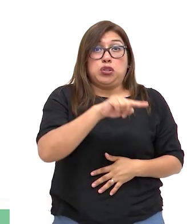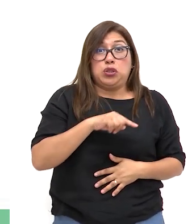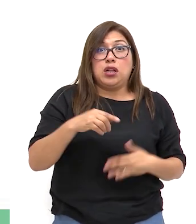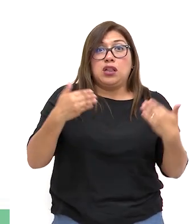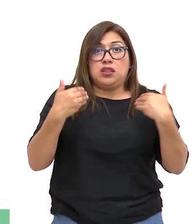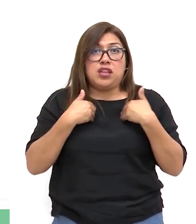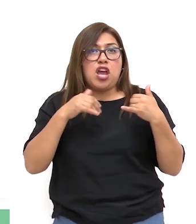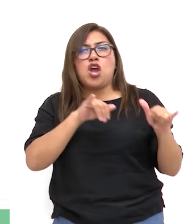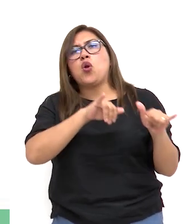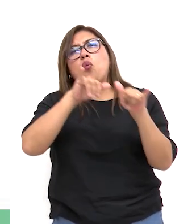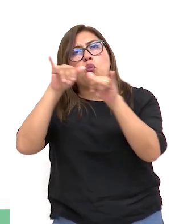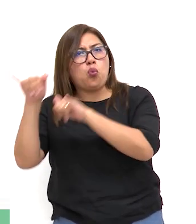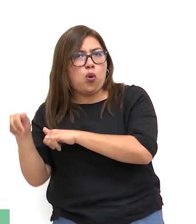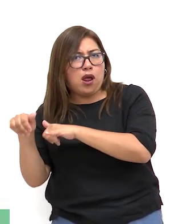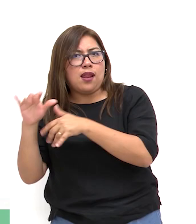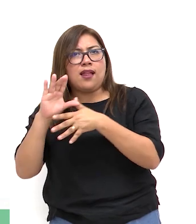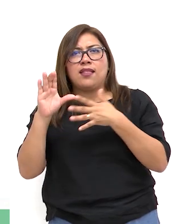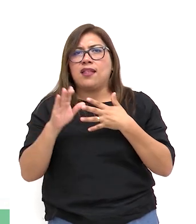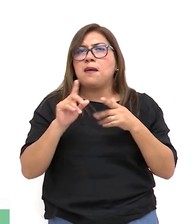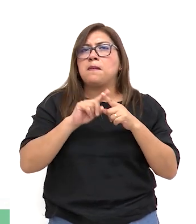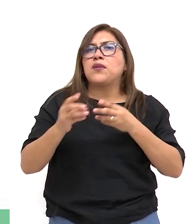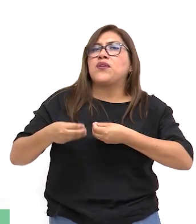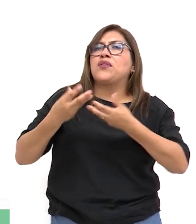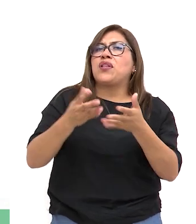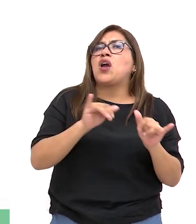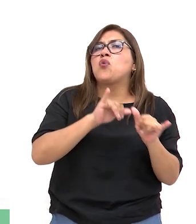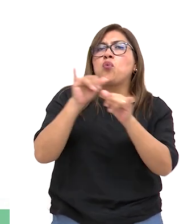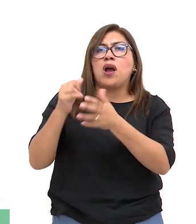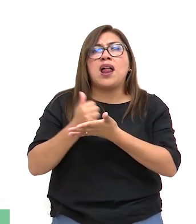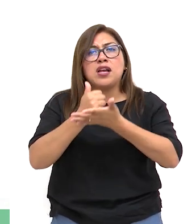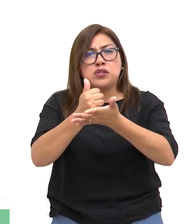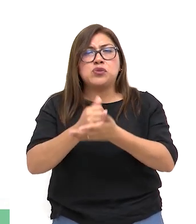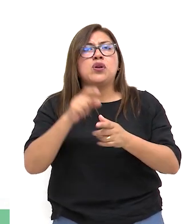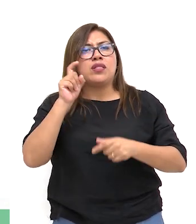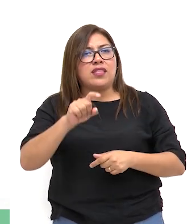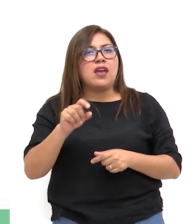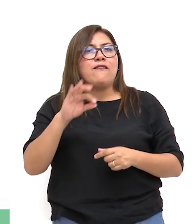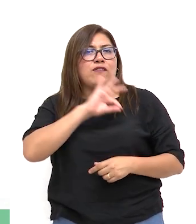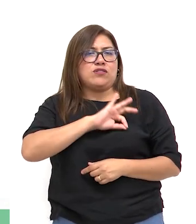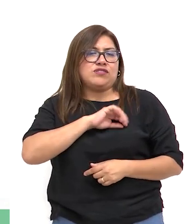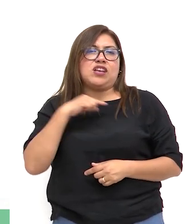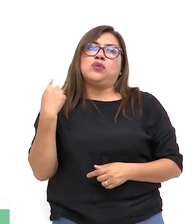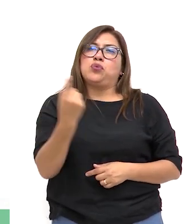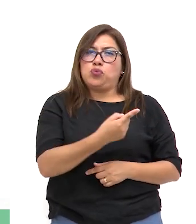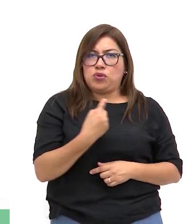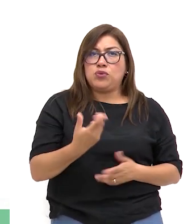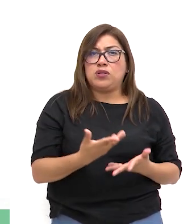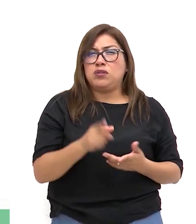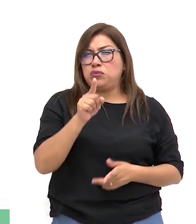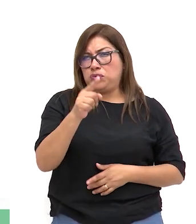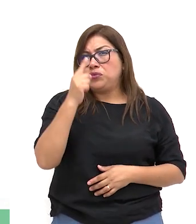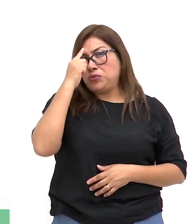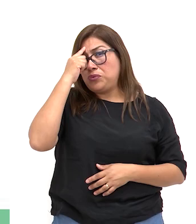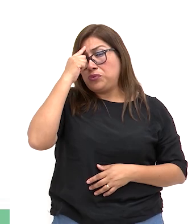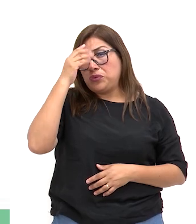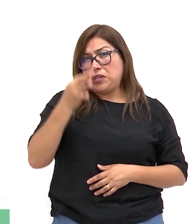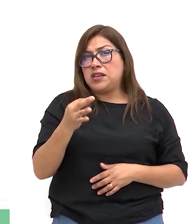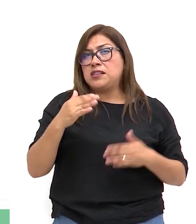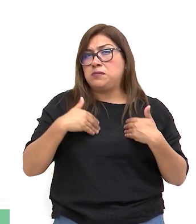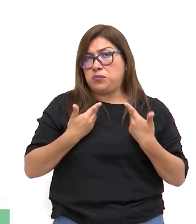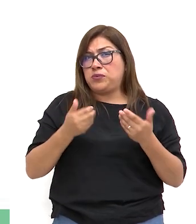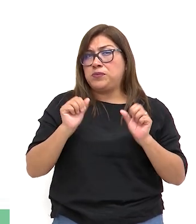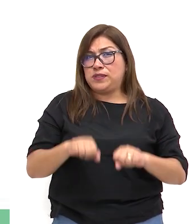mismas características y si brindamos las mismas ayudas, todos se benefician de igual manera. ¿Crees que eso es posible?